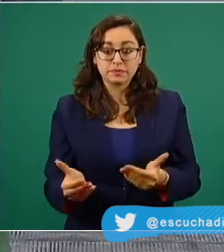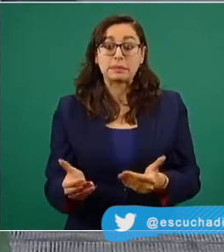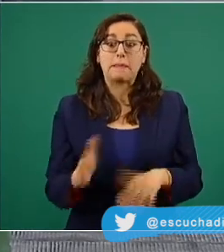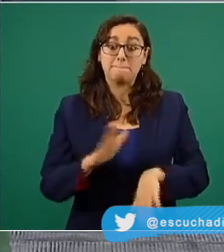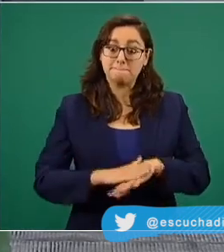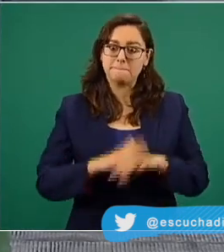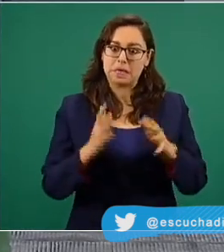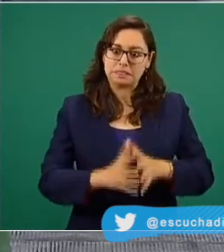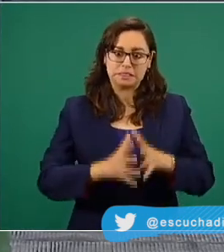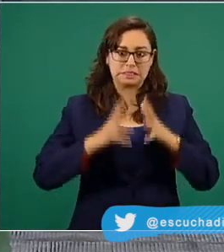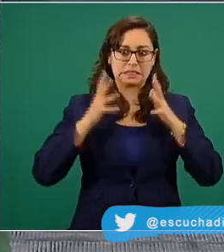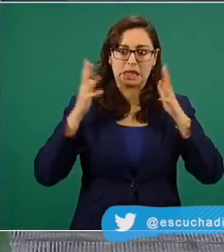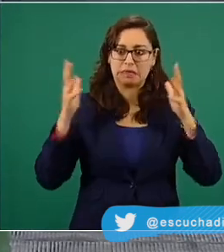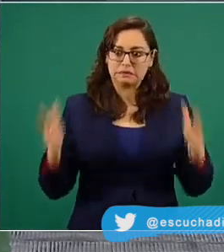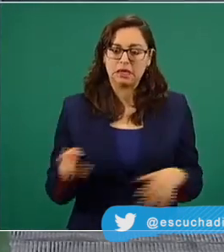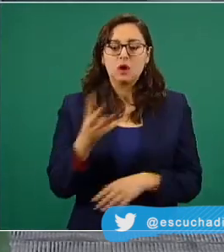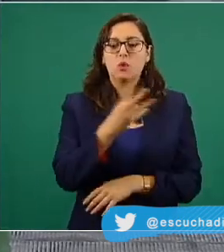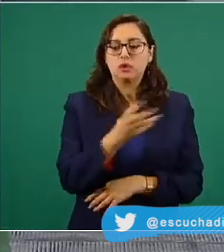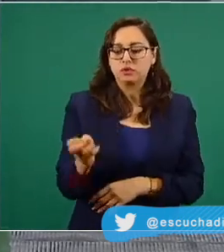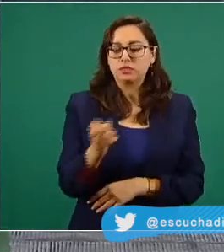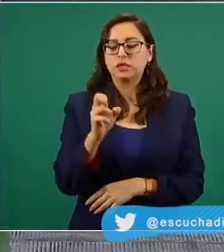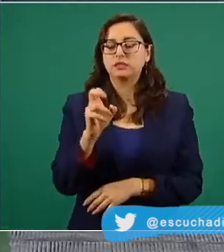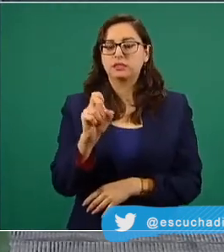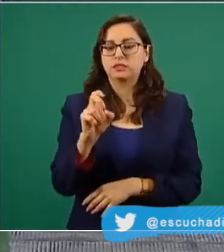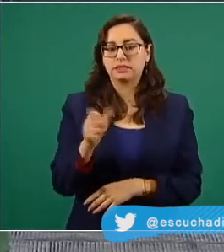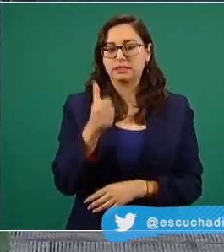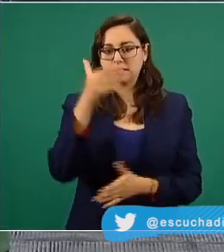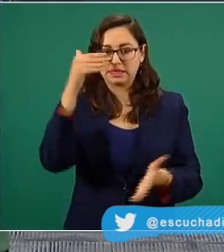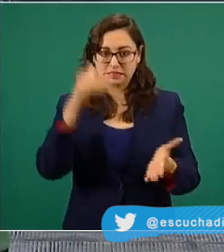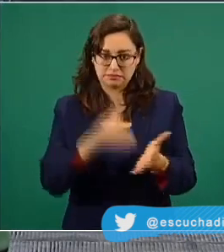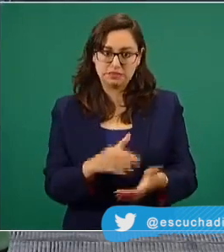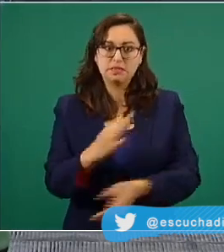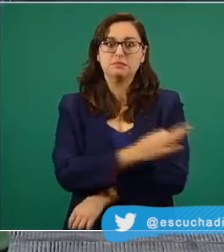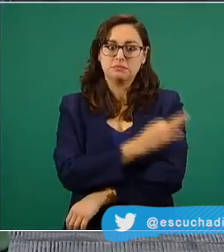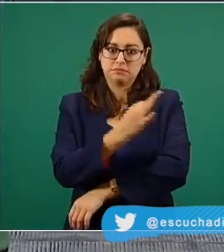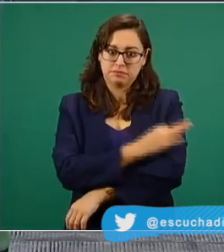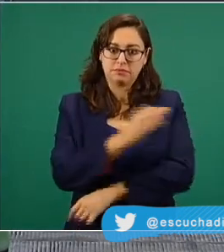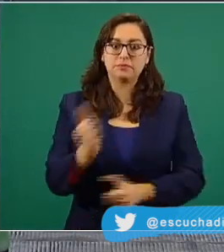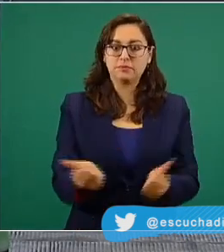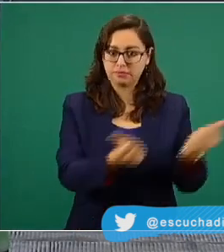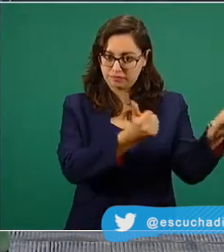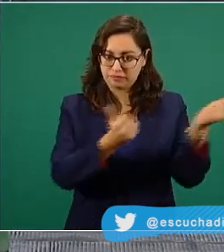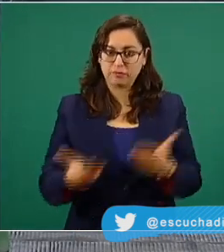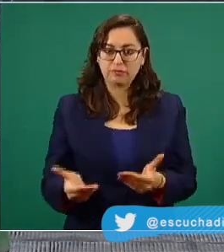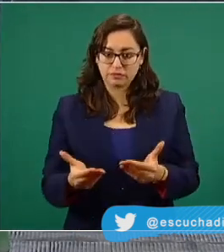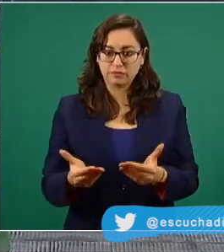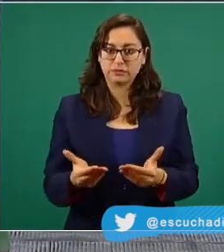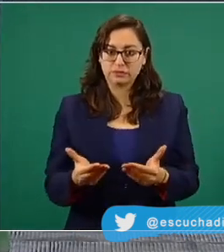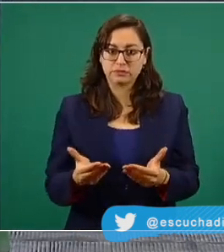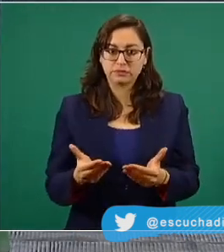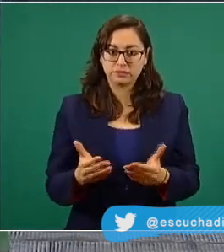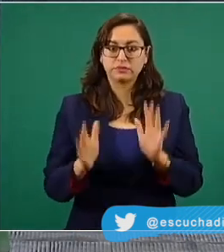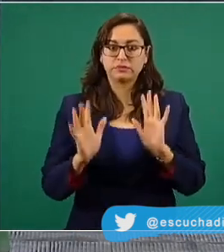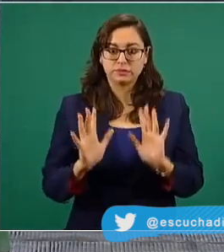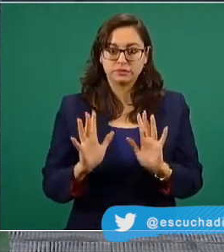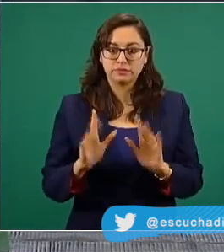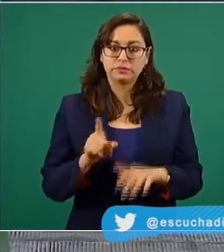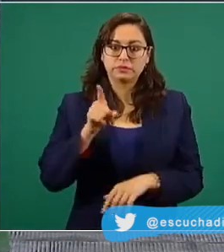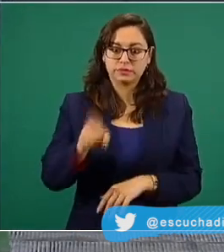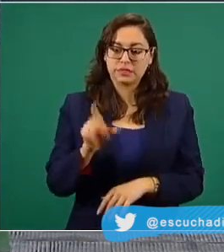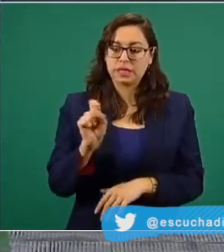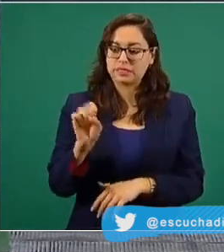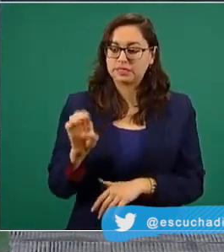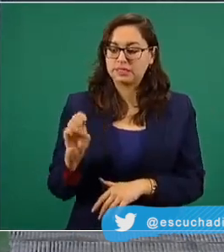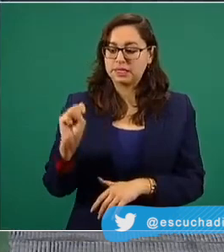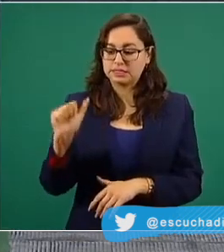considerables, más allá de 436 mil vamos a recibir la próxima semana y ya el sector salud está